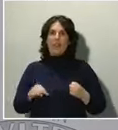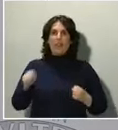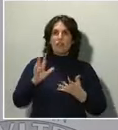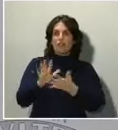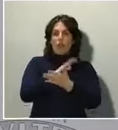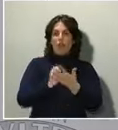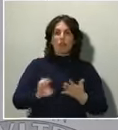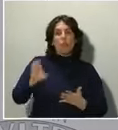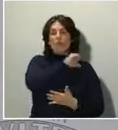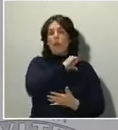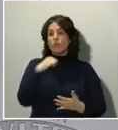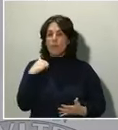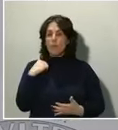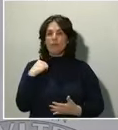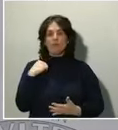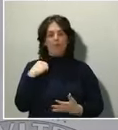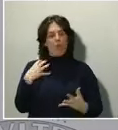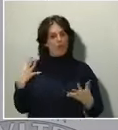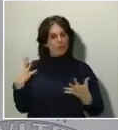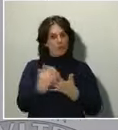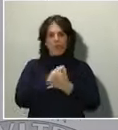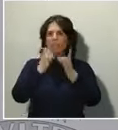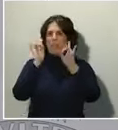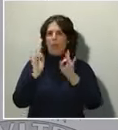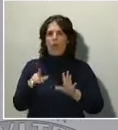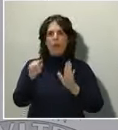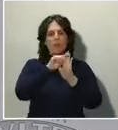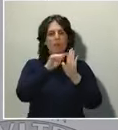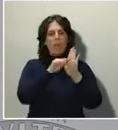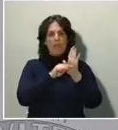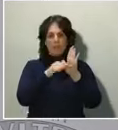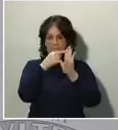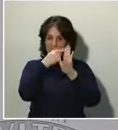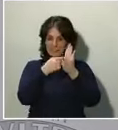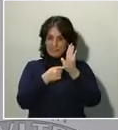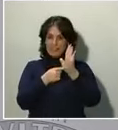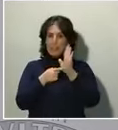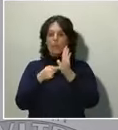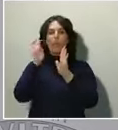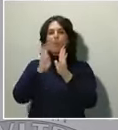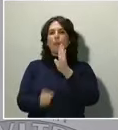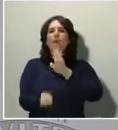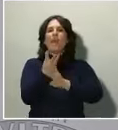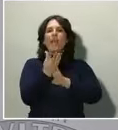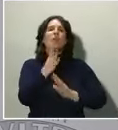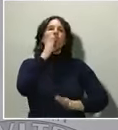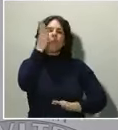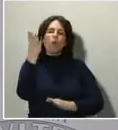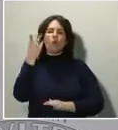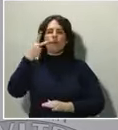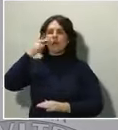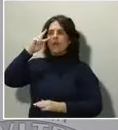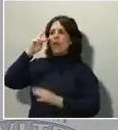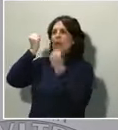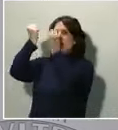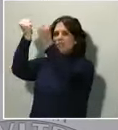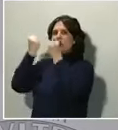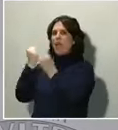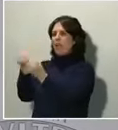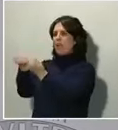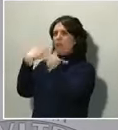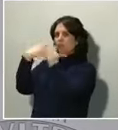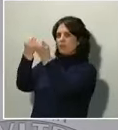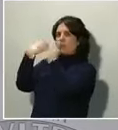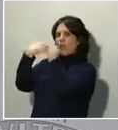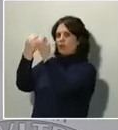diciendo, todas las medidas tienen un basamento científico. De los expertos que nos dicen que con estas medidas podemos